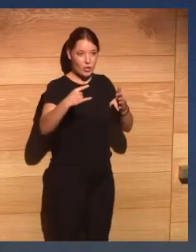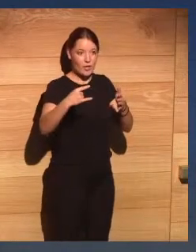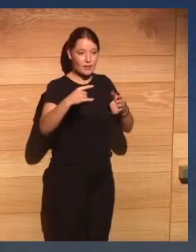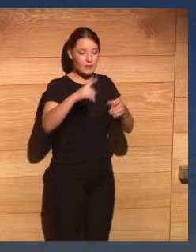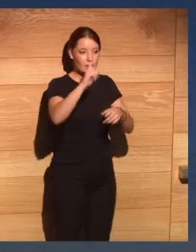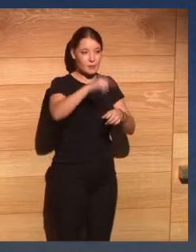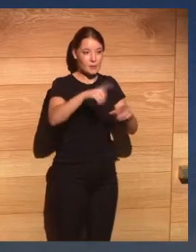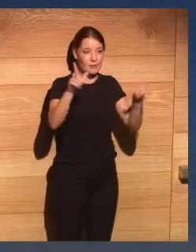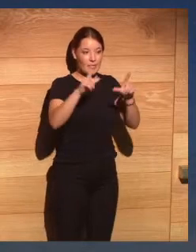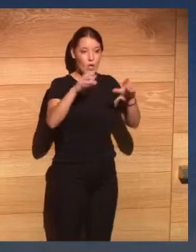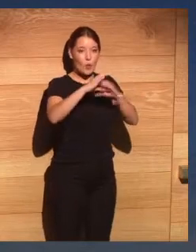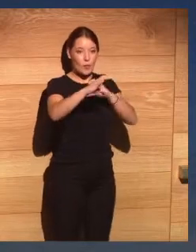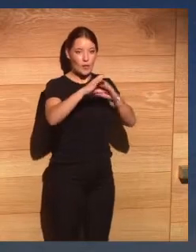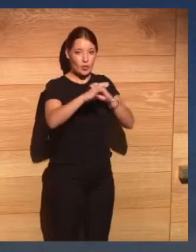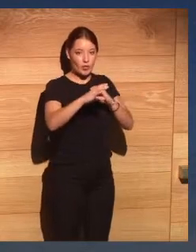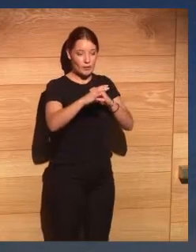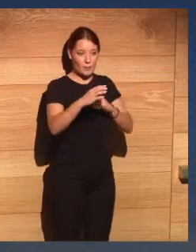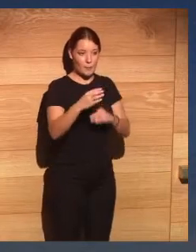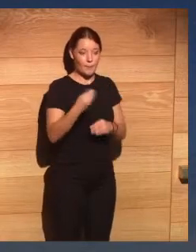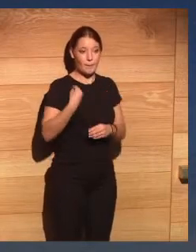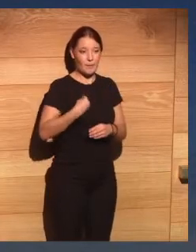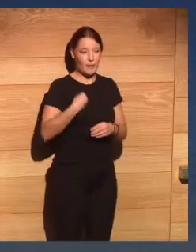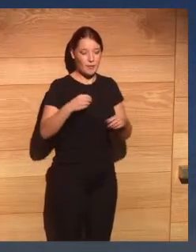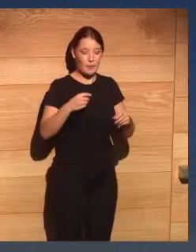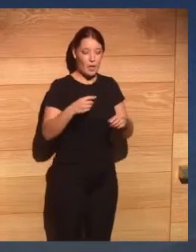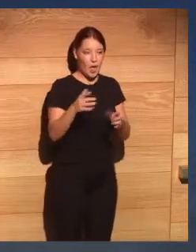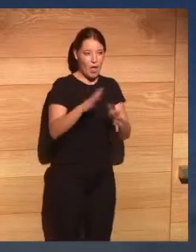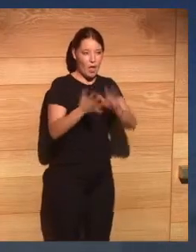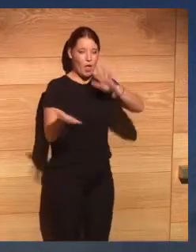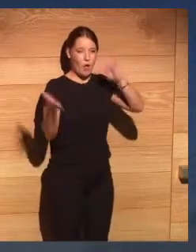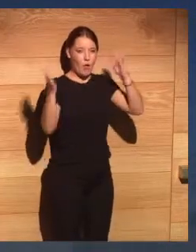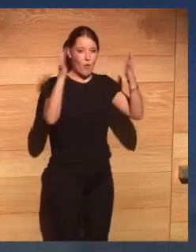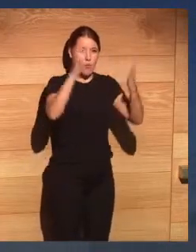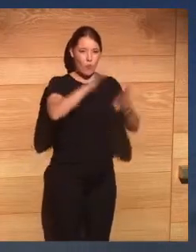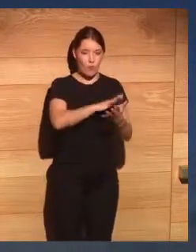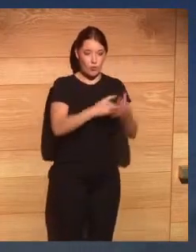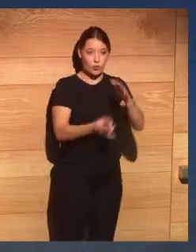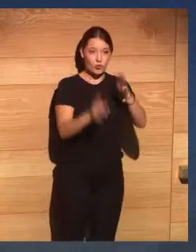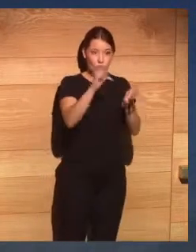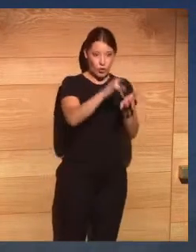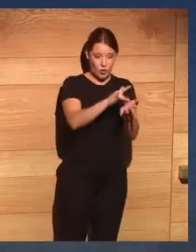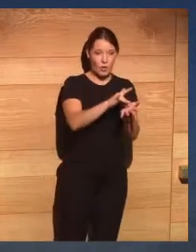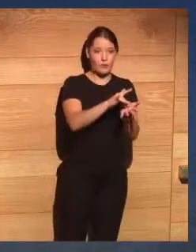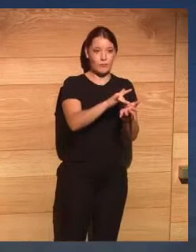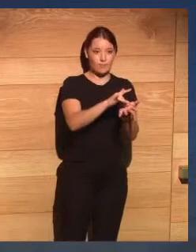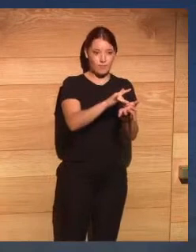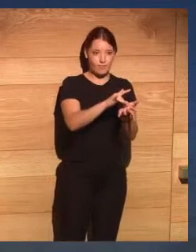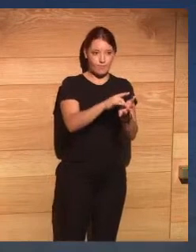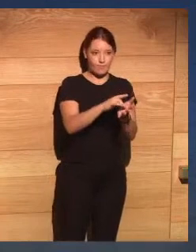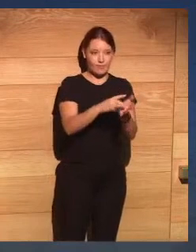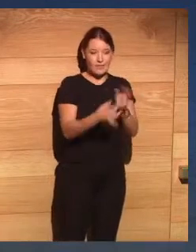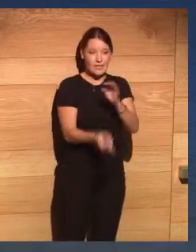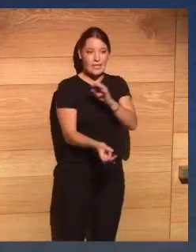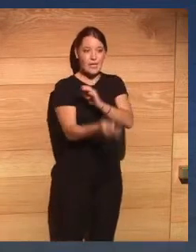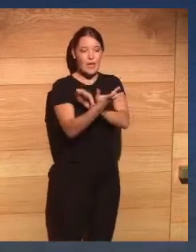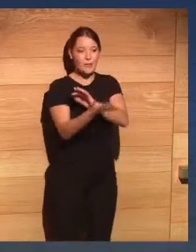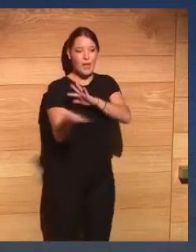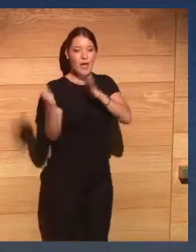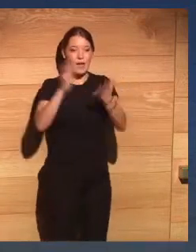telecomunicaciones esta disrupción tecnológica que se produjo dio lugar a la otra gran disrupción que